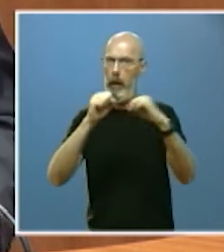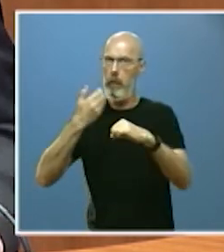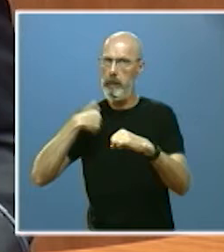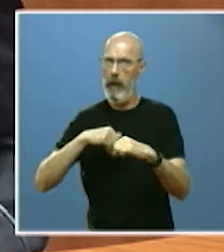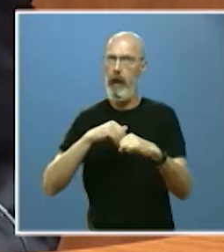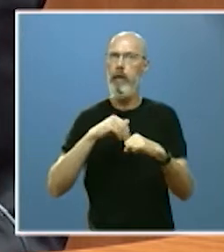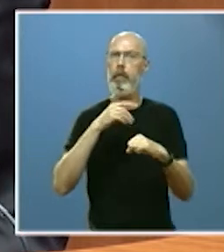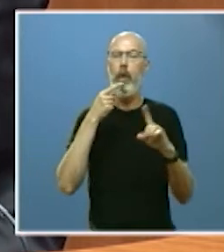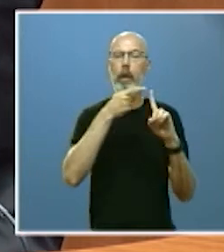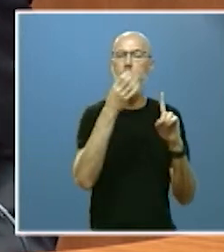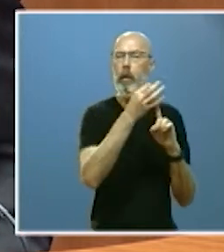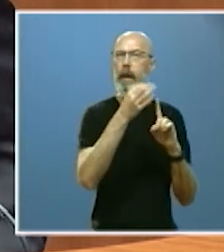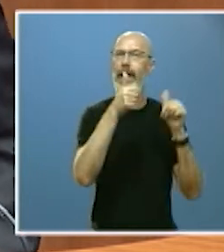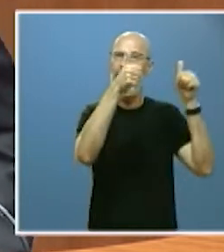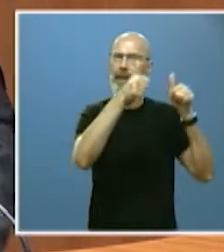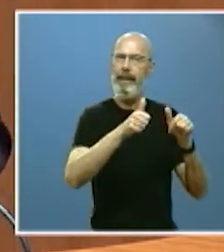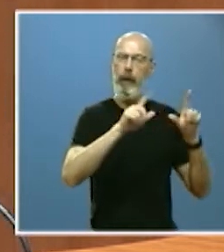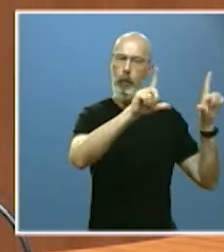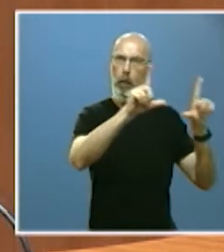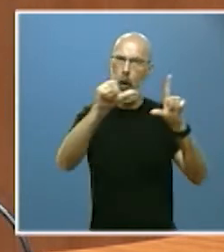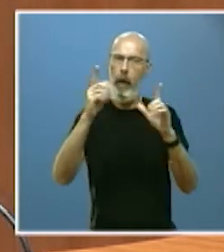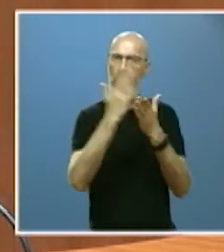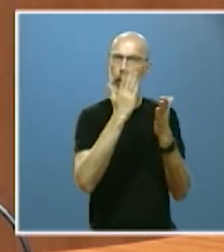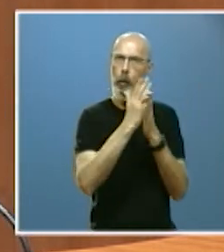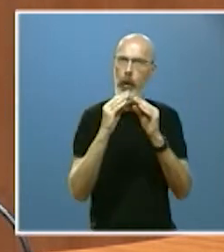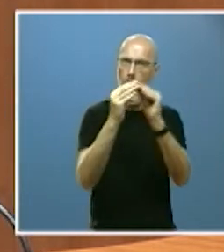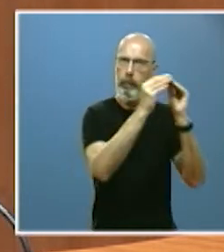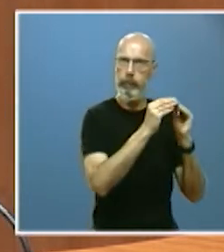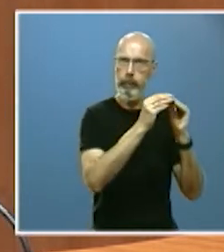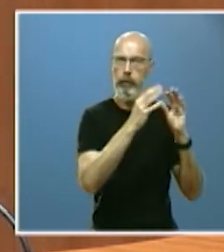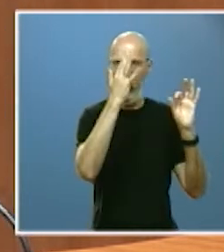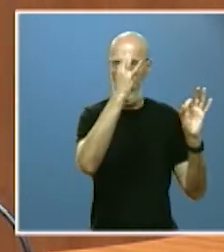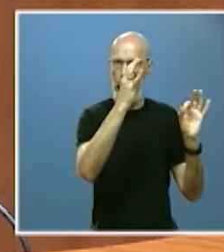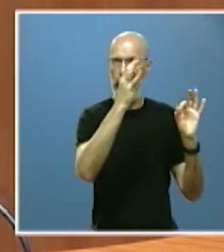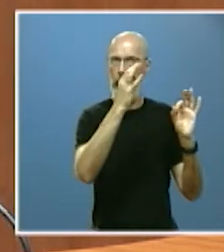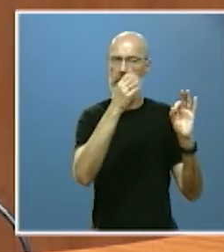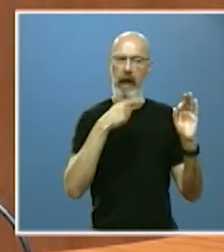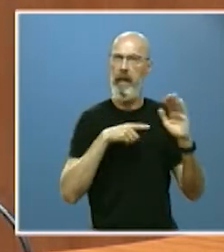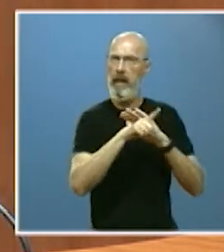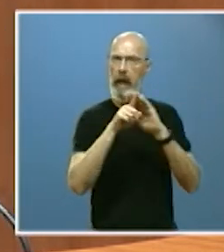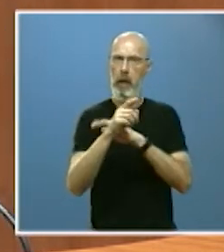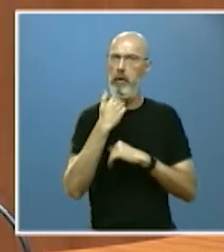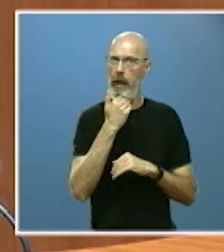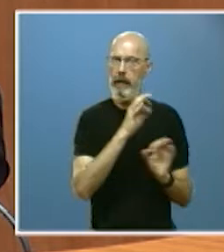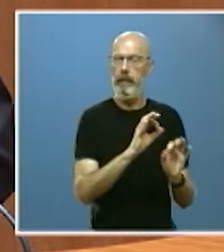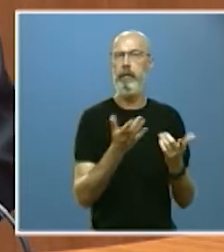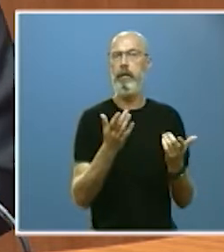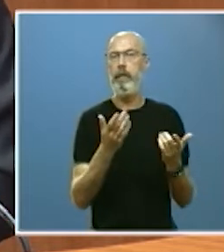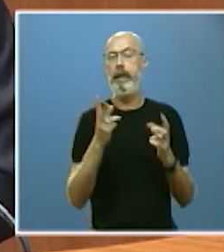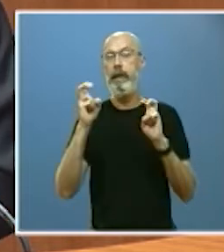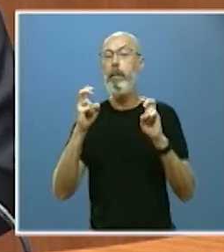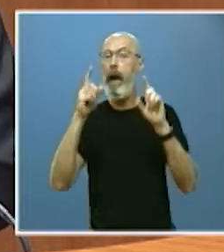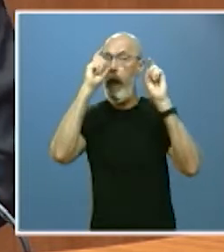racionalización de sus títulos de sus estudios que se están desarrollando en todos sus puntos en relación con la enseñanza superior